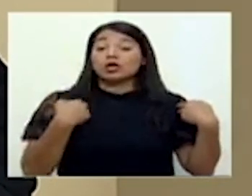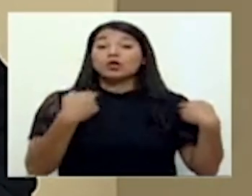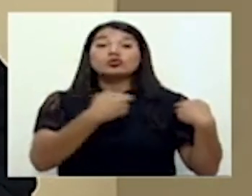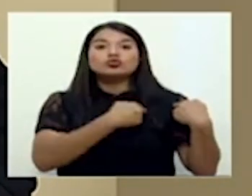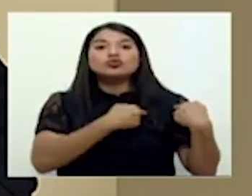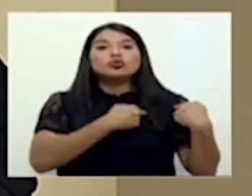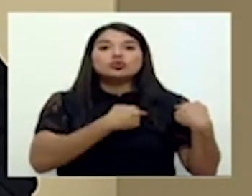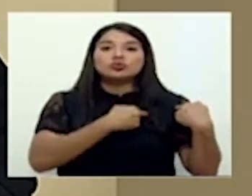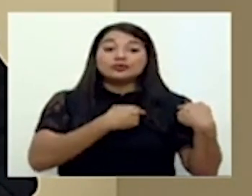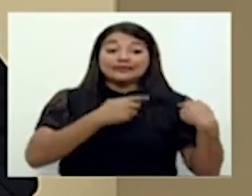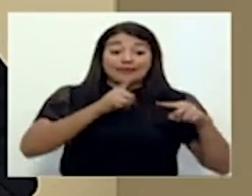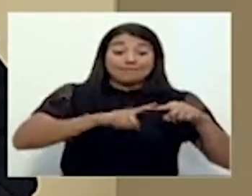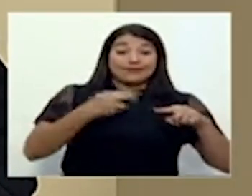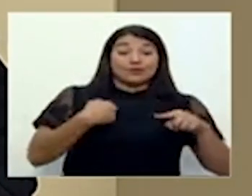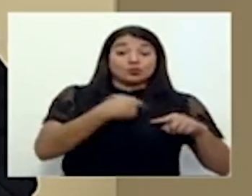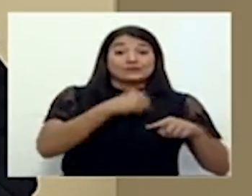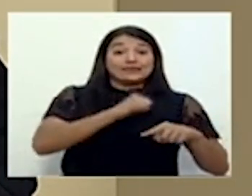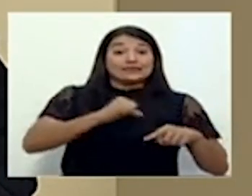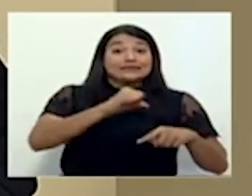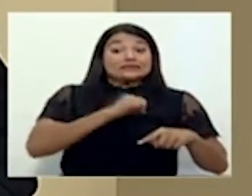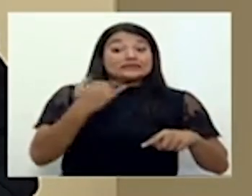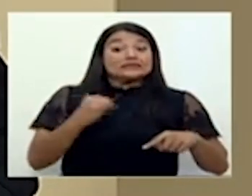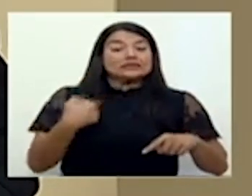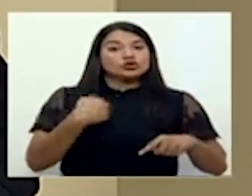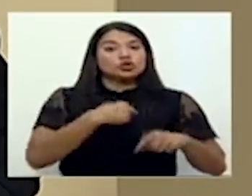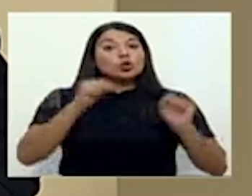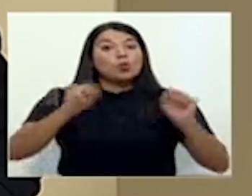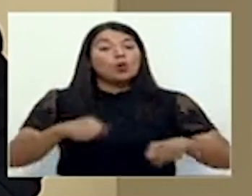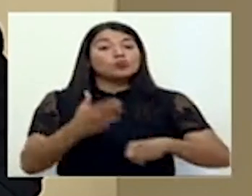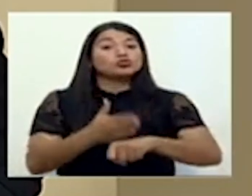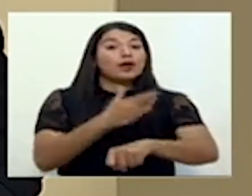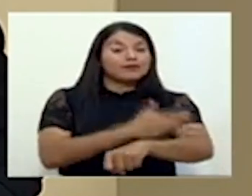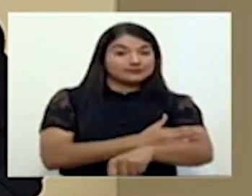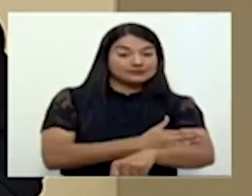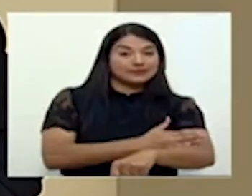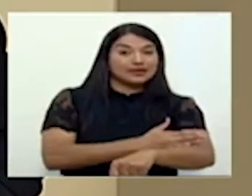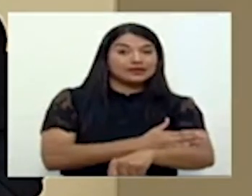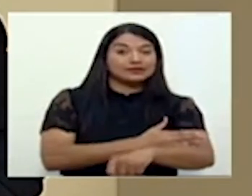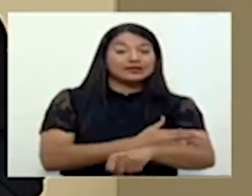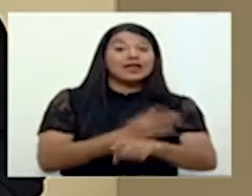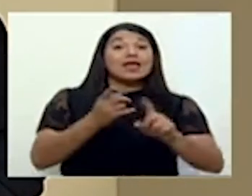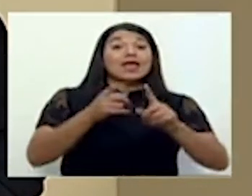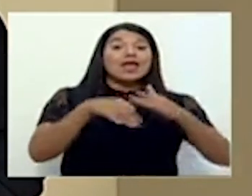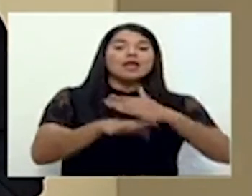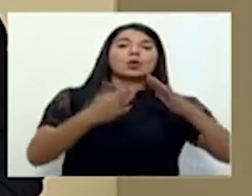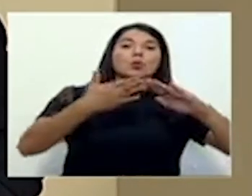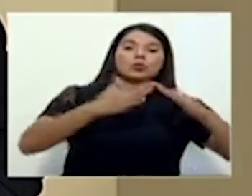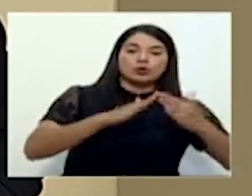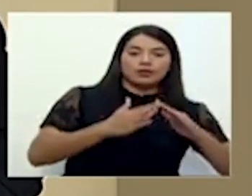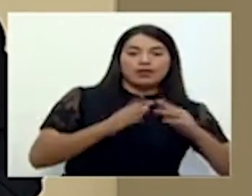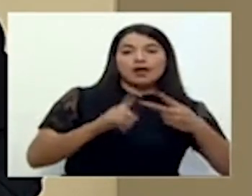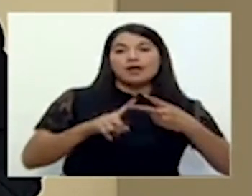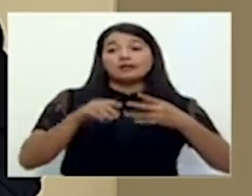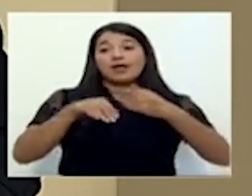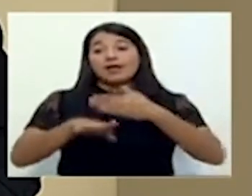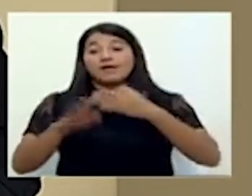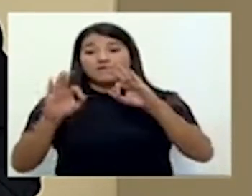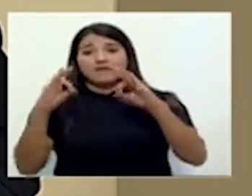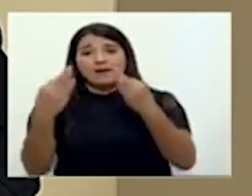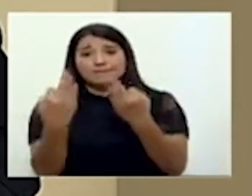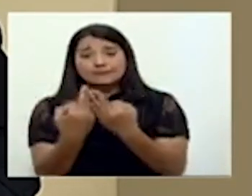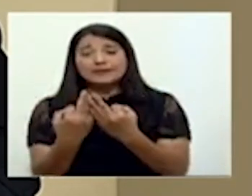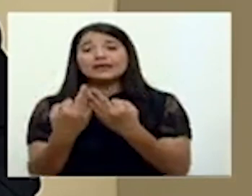avanzar en ese proceso, tanto a nivel comunitario, tanto a nivel familiar,